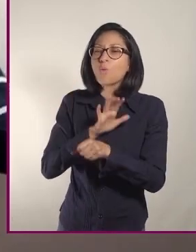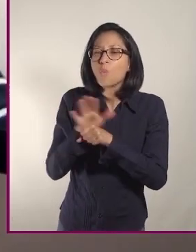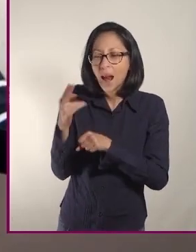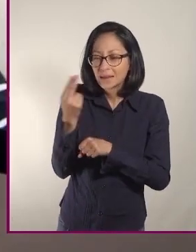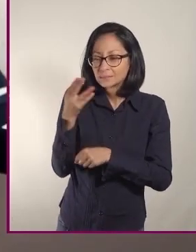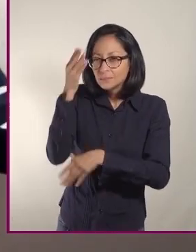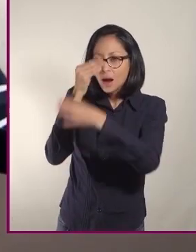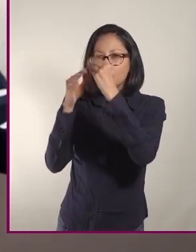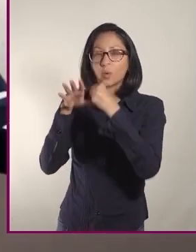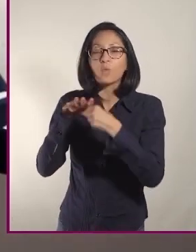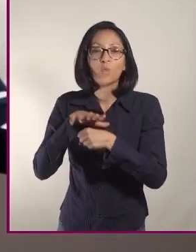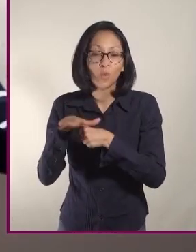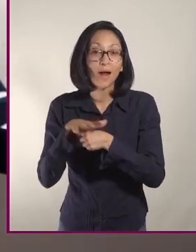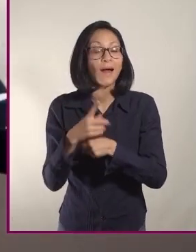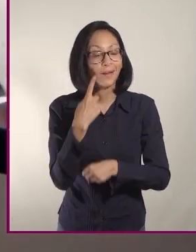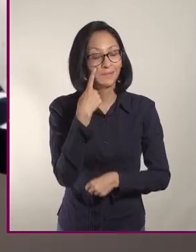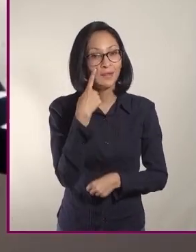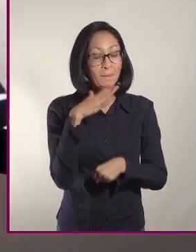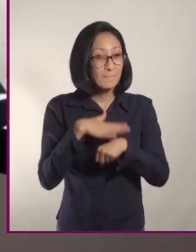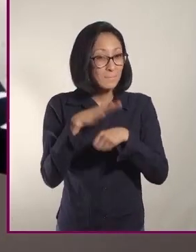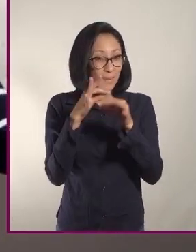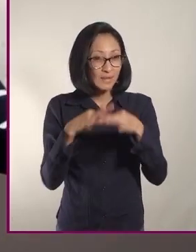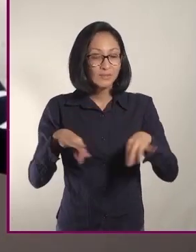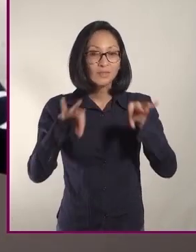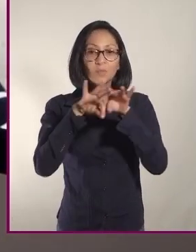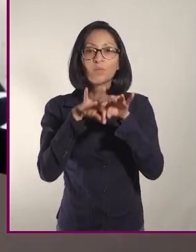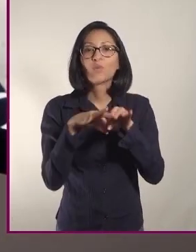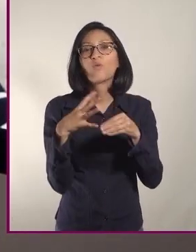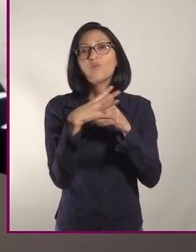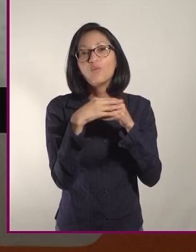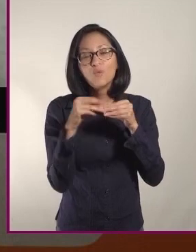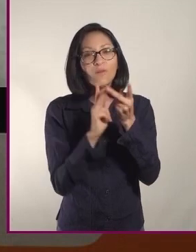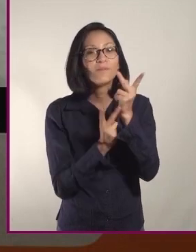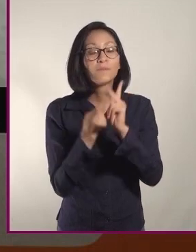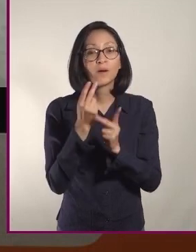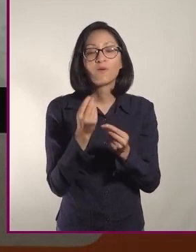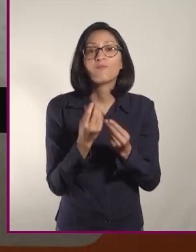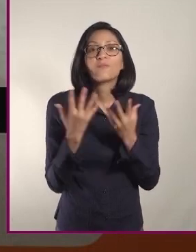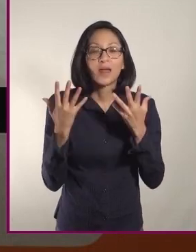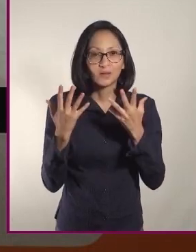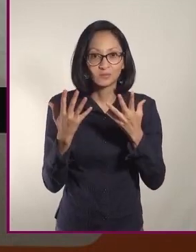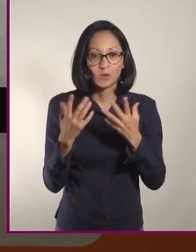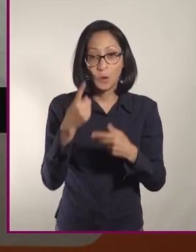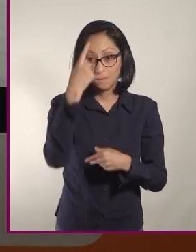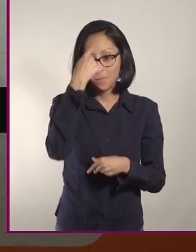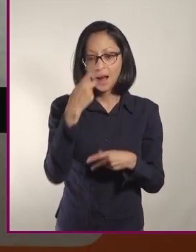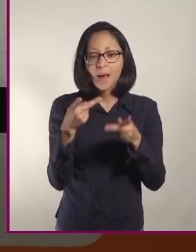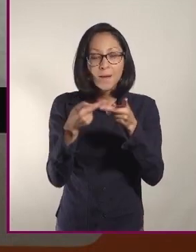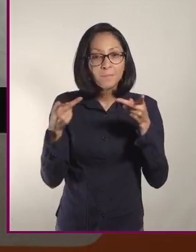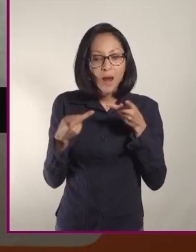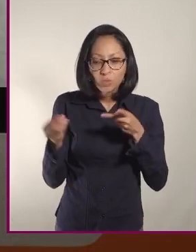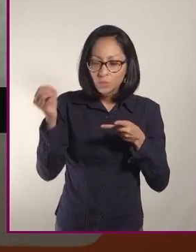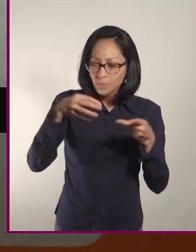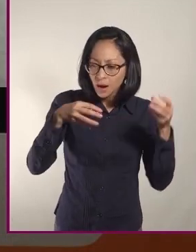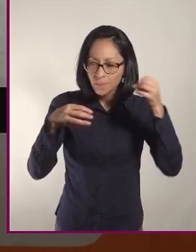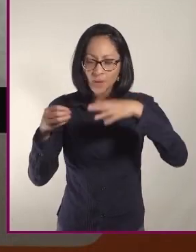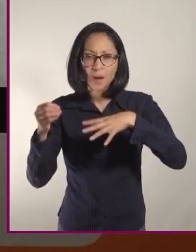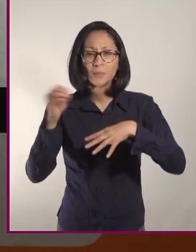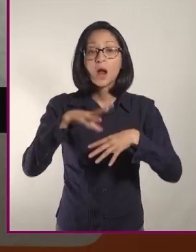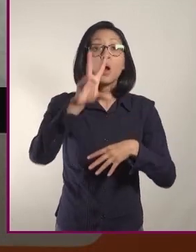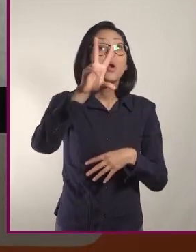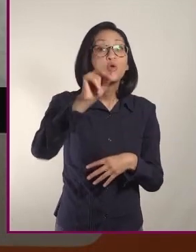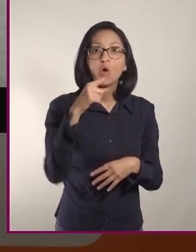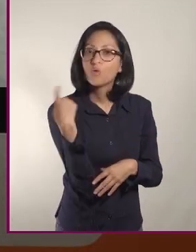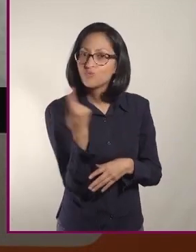importante es el consumo de vegetales y frutas frescas que se junten en los platillos pero que no se licúen